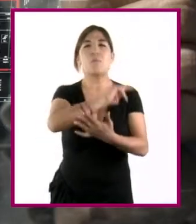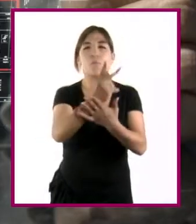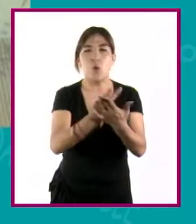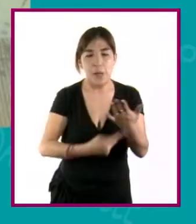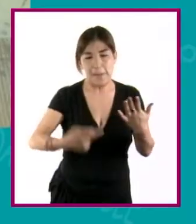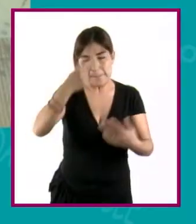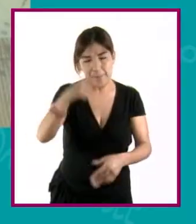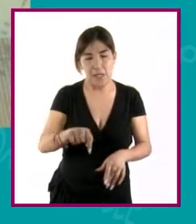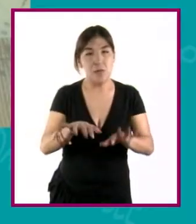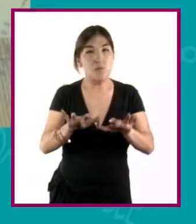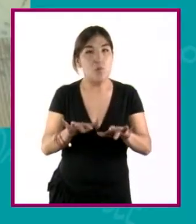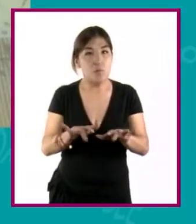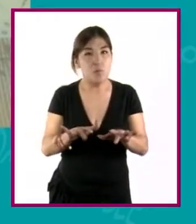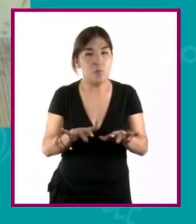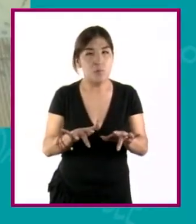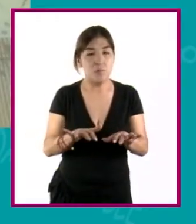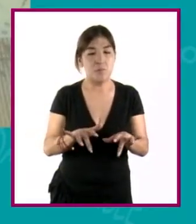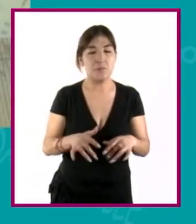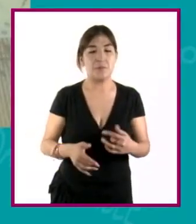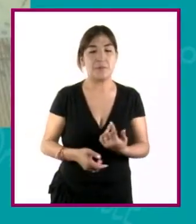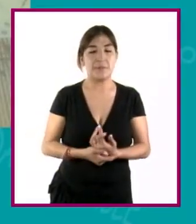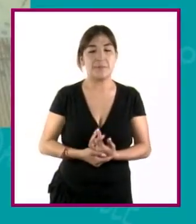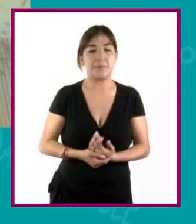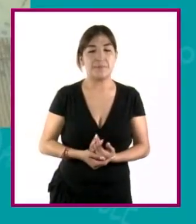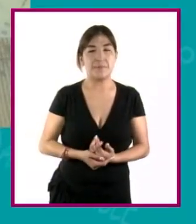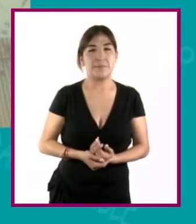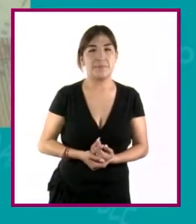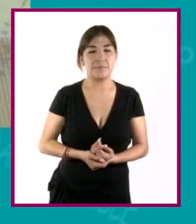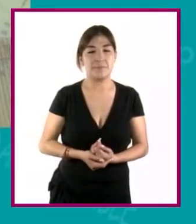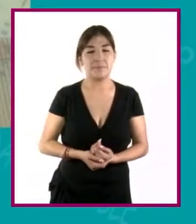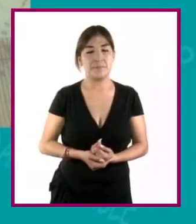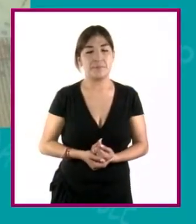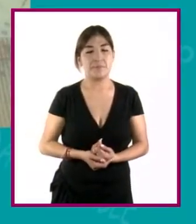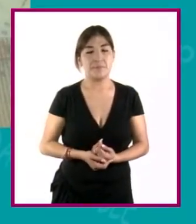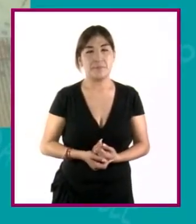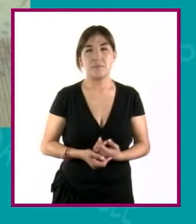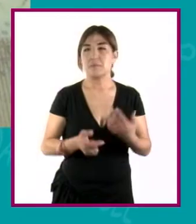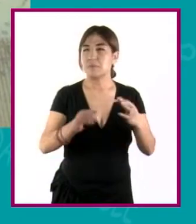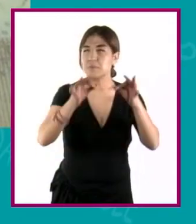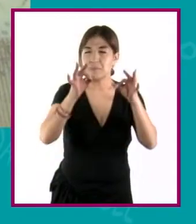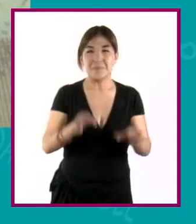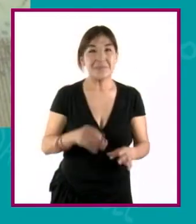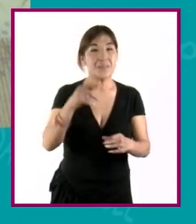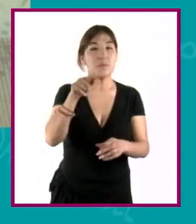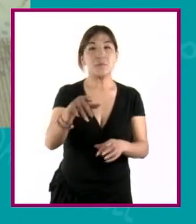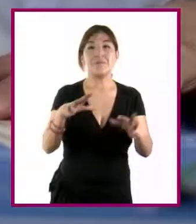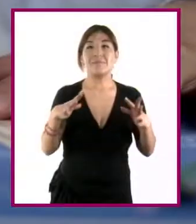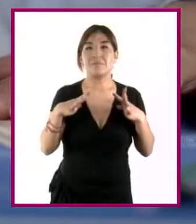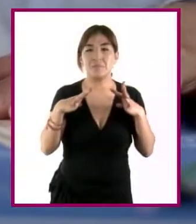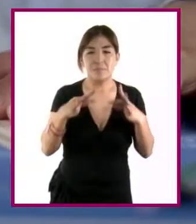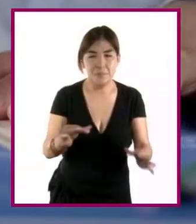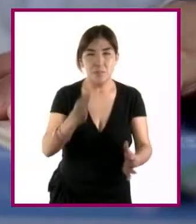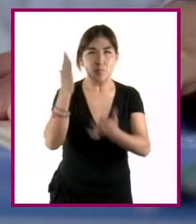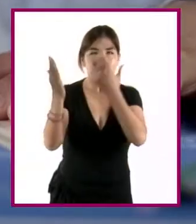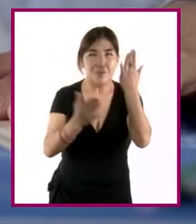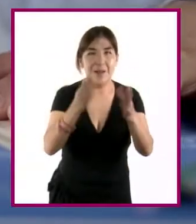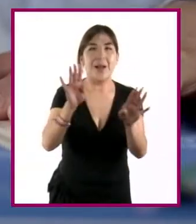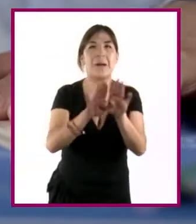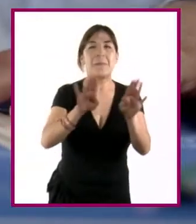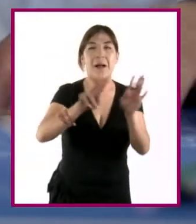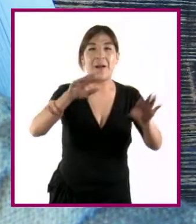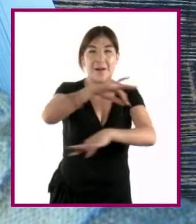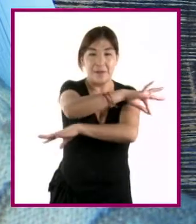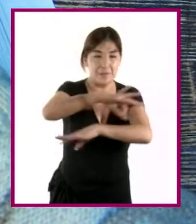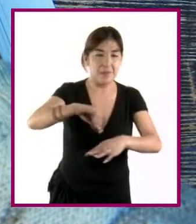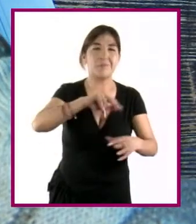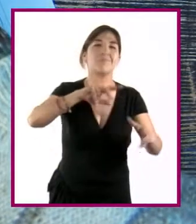cómputo. Originalmente, quienes desde el oficio de la arquitectura se dedicaban a ella, pues obviamente utilizaban las cuadras,